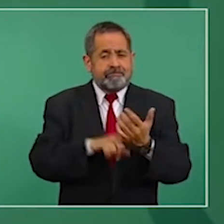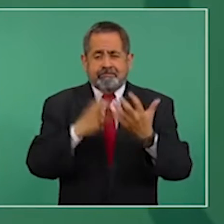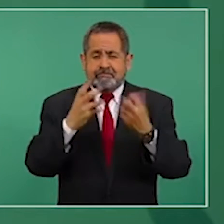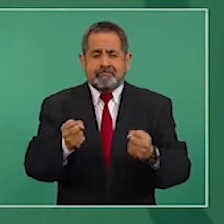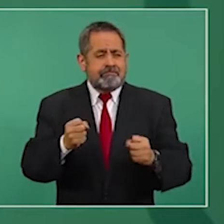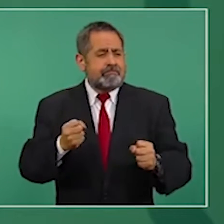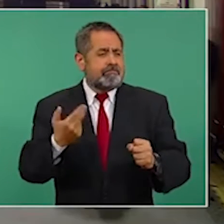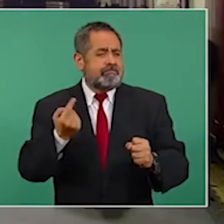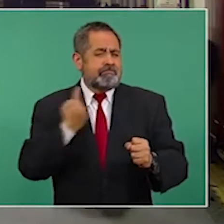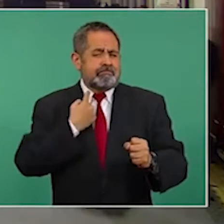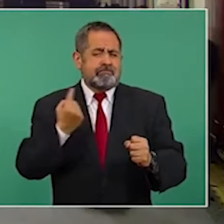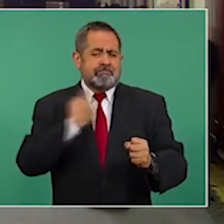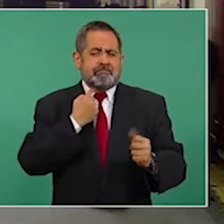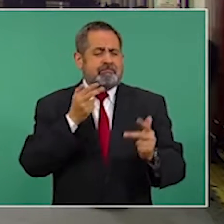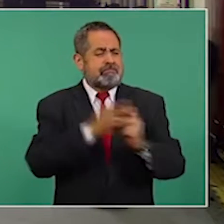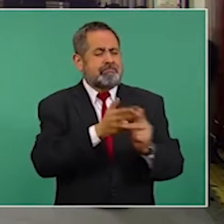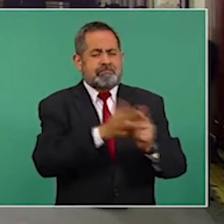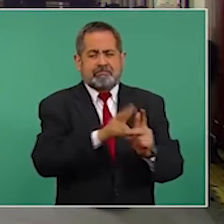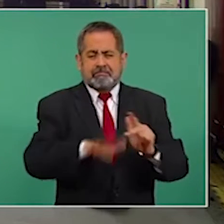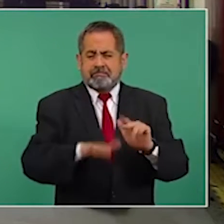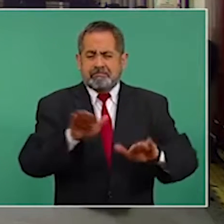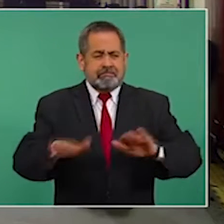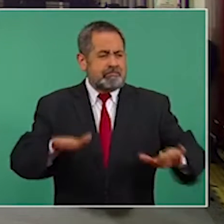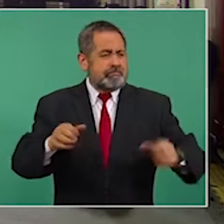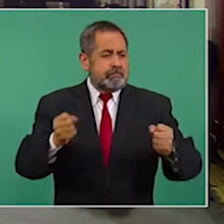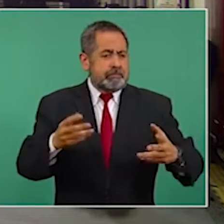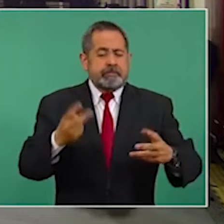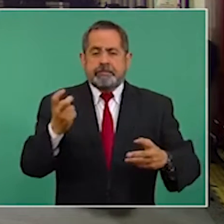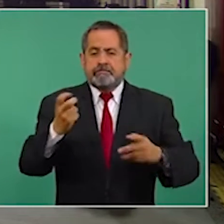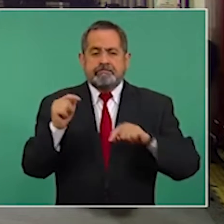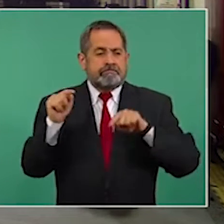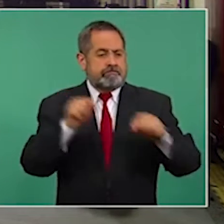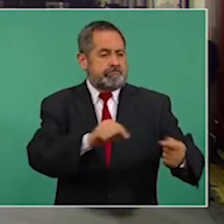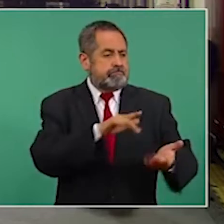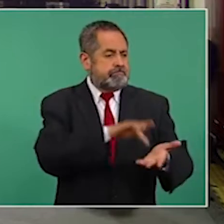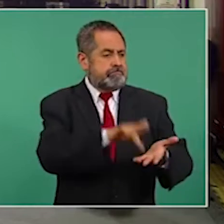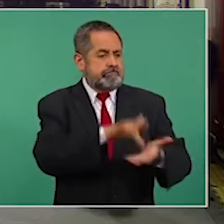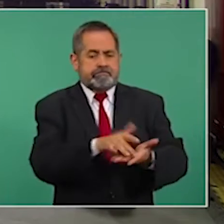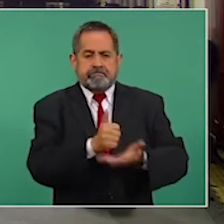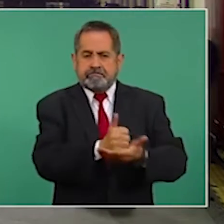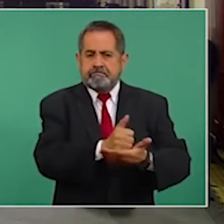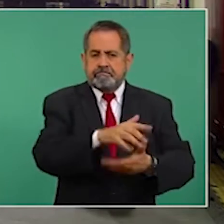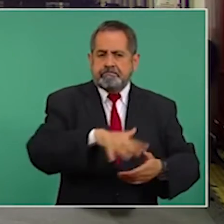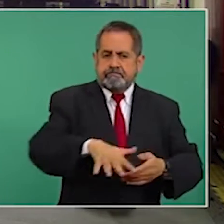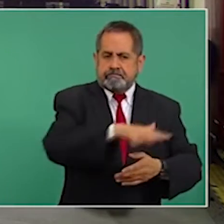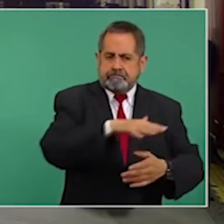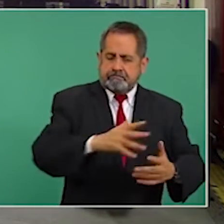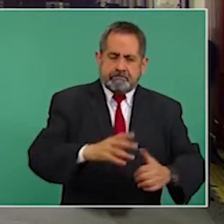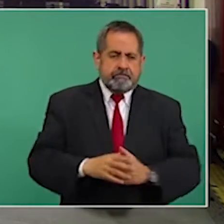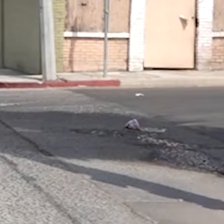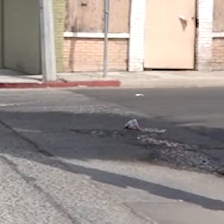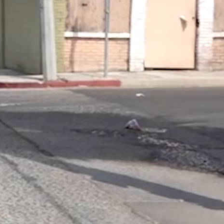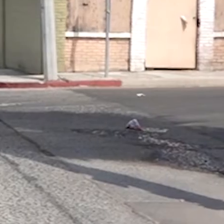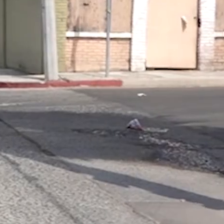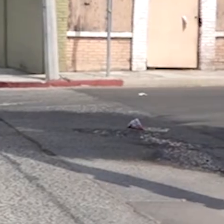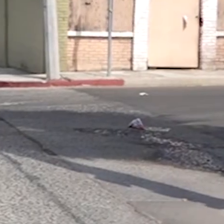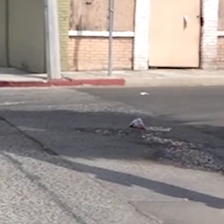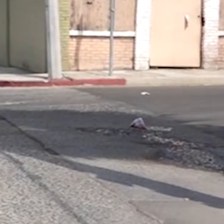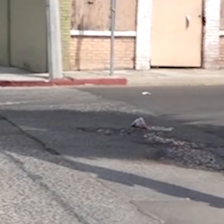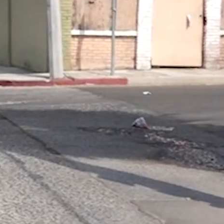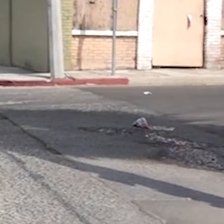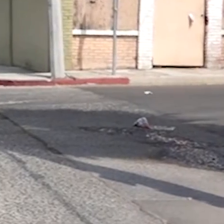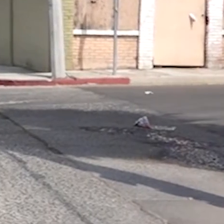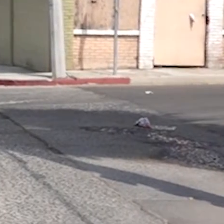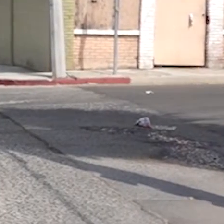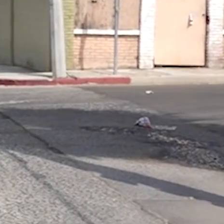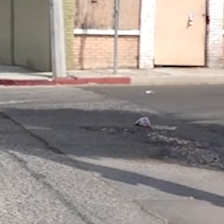Es un plan especial para apoyar en estos estados. De acuerdo con la información, Baja California